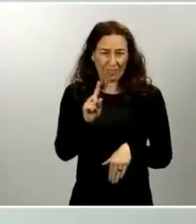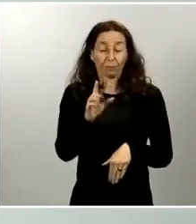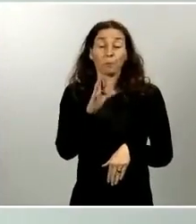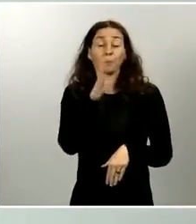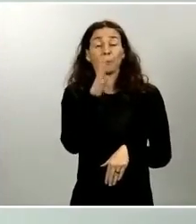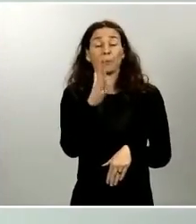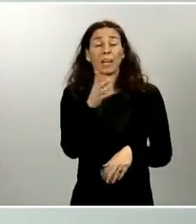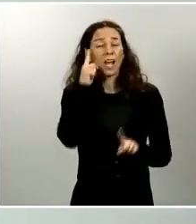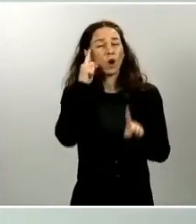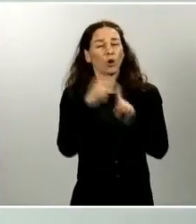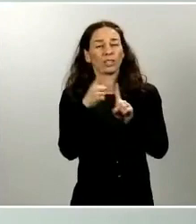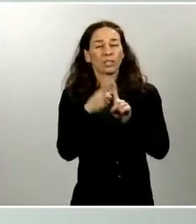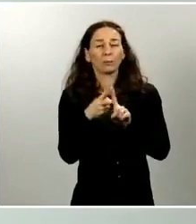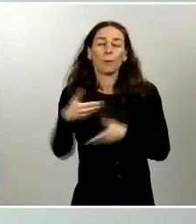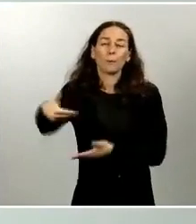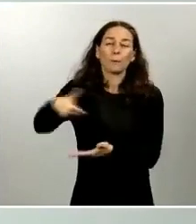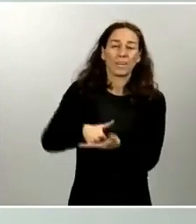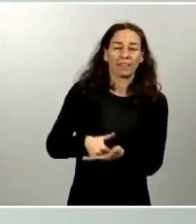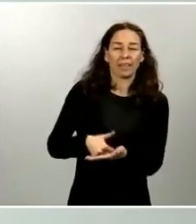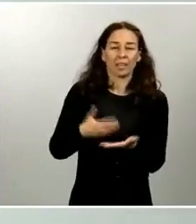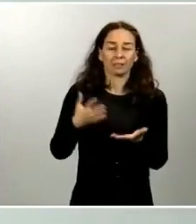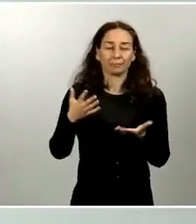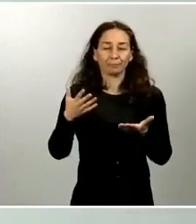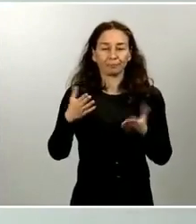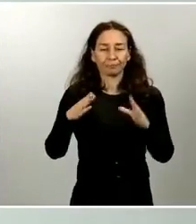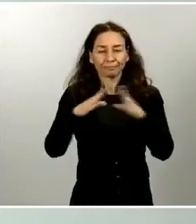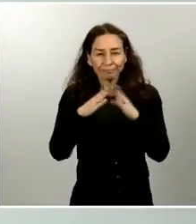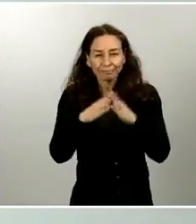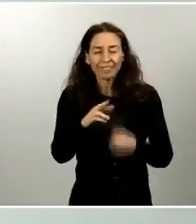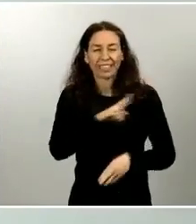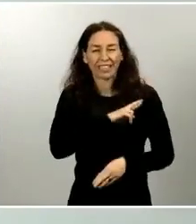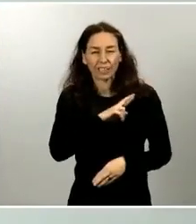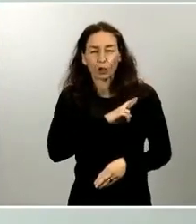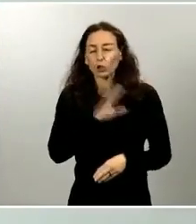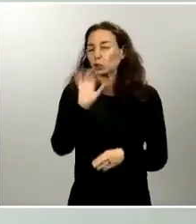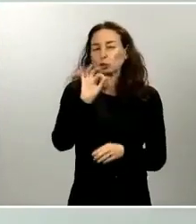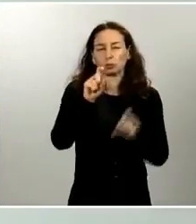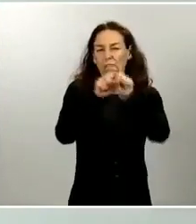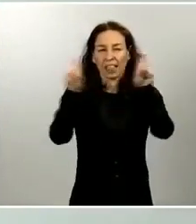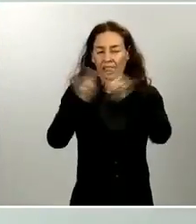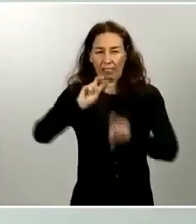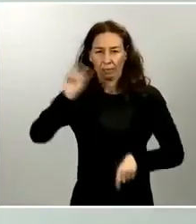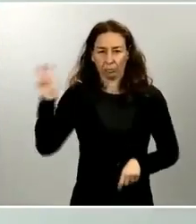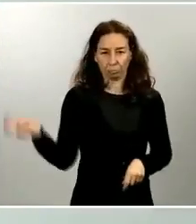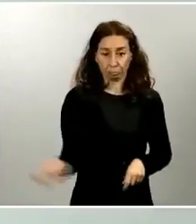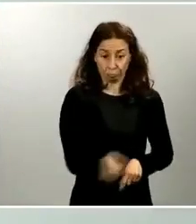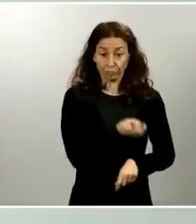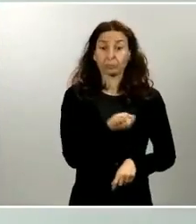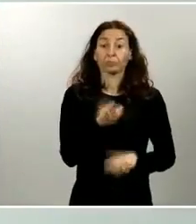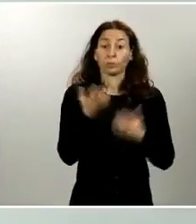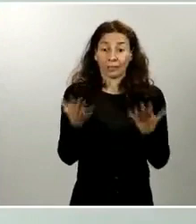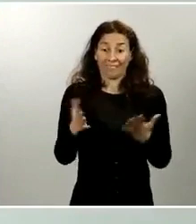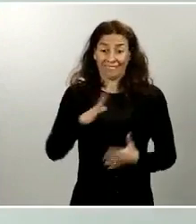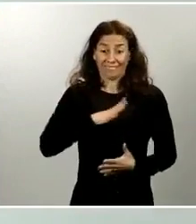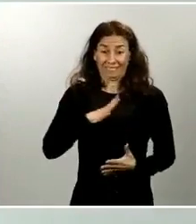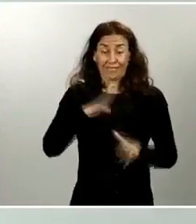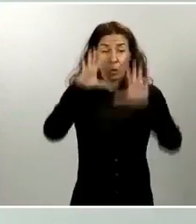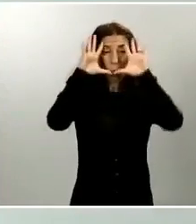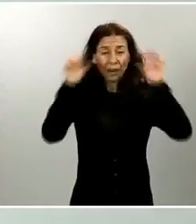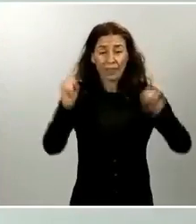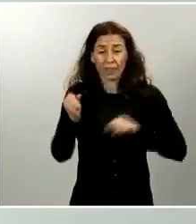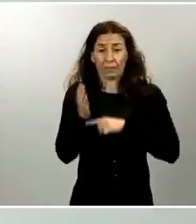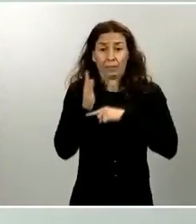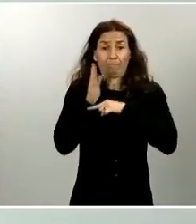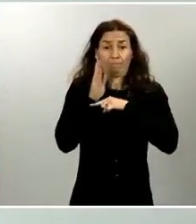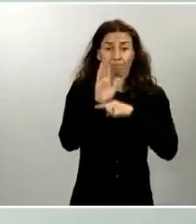Para informarse y prevenirse de estos delitos, les recuerdo, además de los canales habituales que la Guardia Civil ha puesto a su disposición, hemos